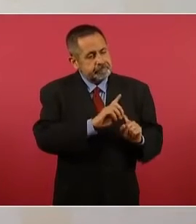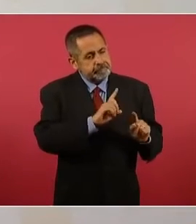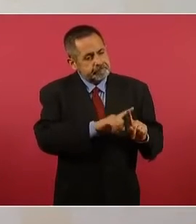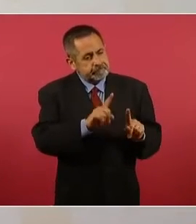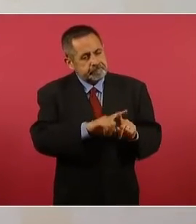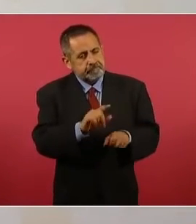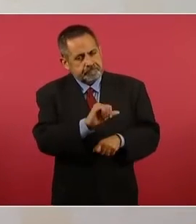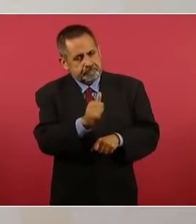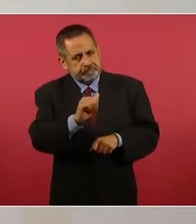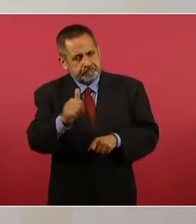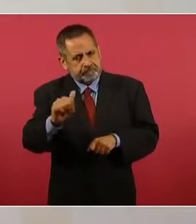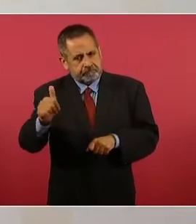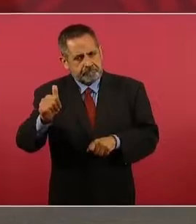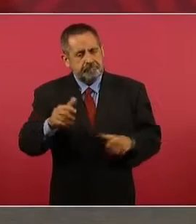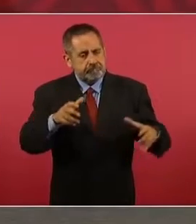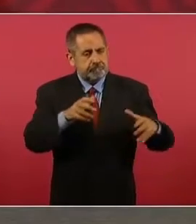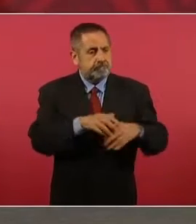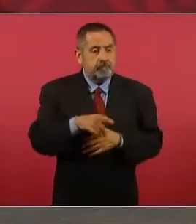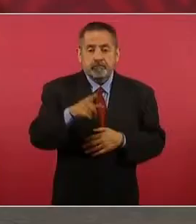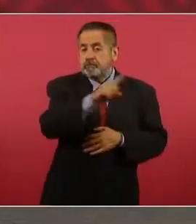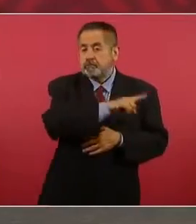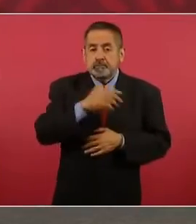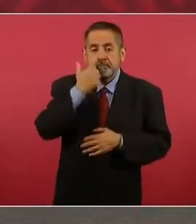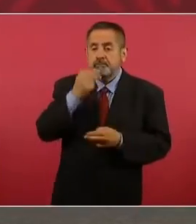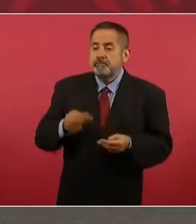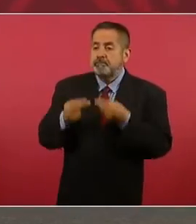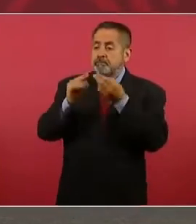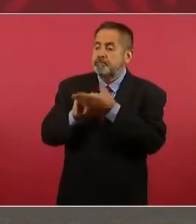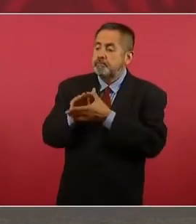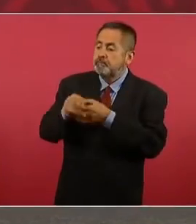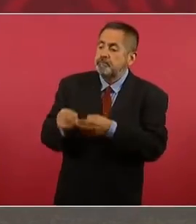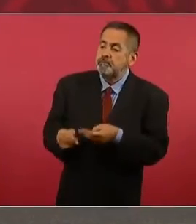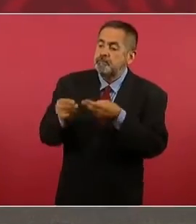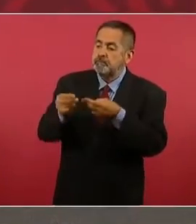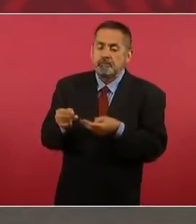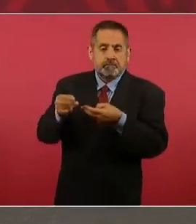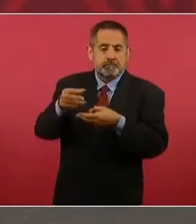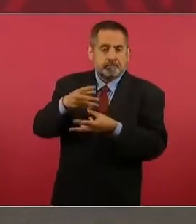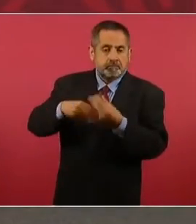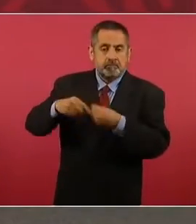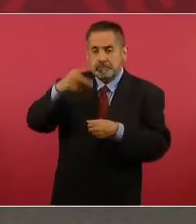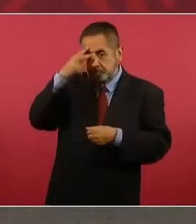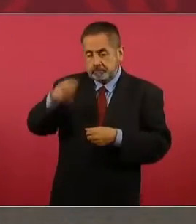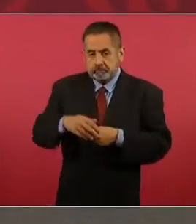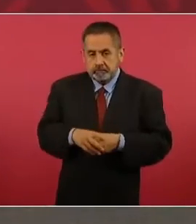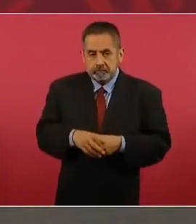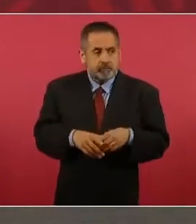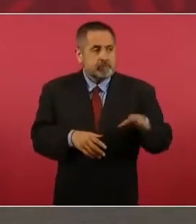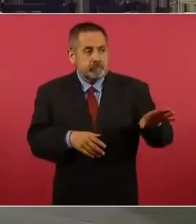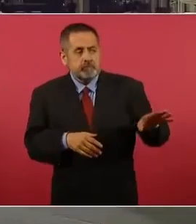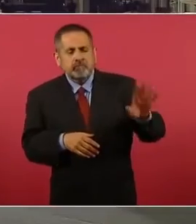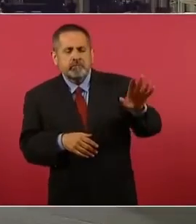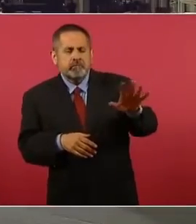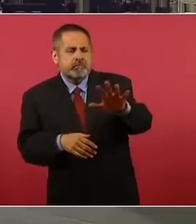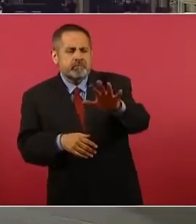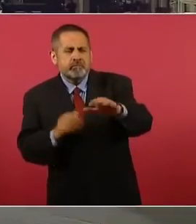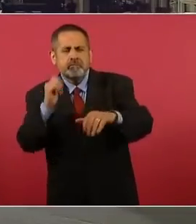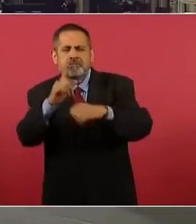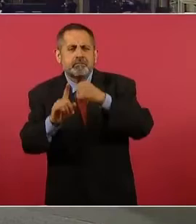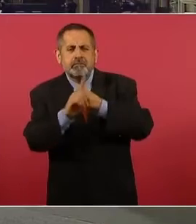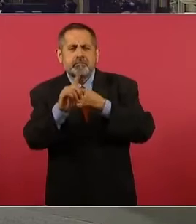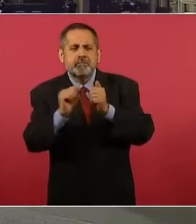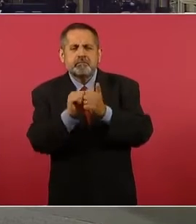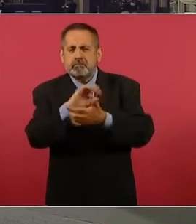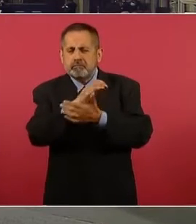que tienen inversiones en México o que quieren invertir en México. ¿No las que tienen conflictos por los contratos?